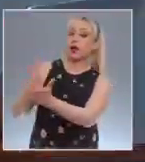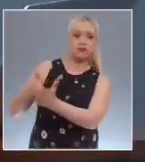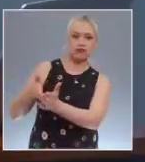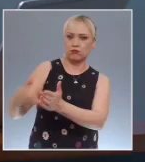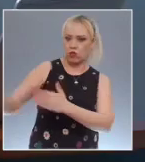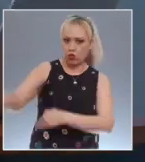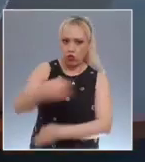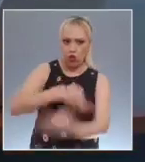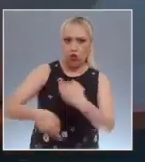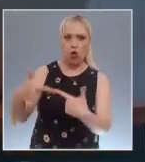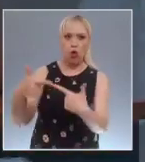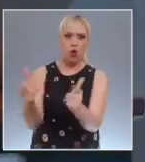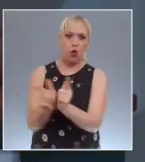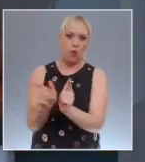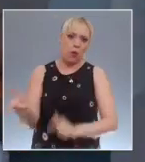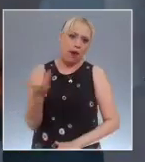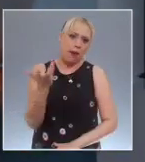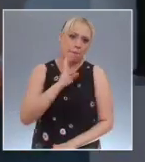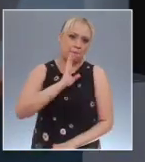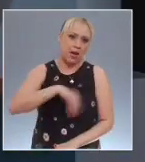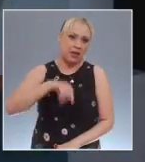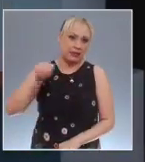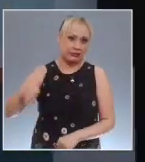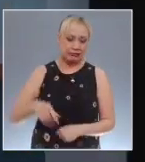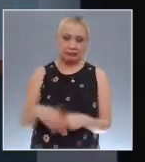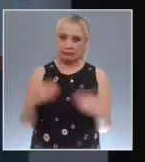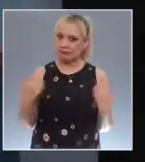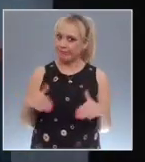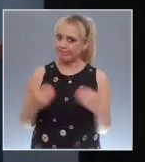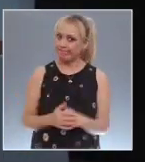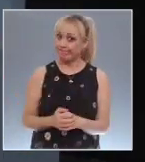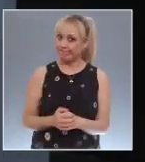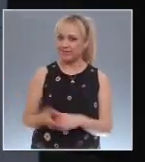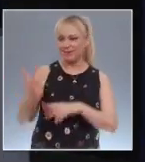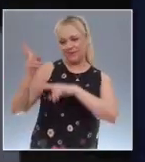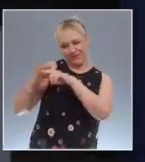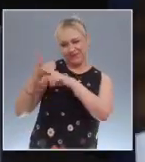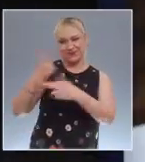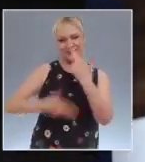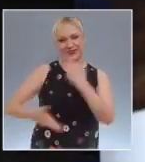Vámonos rápidamente a unos mensajes y regresamos con más.